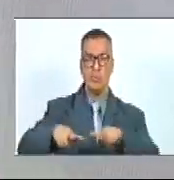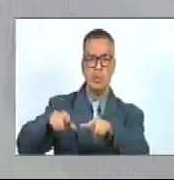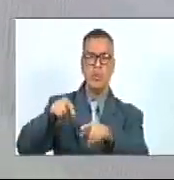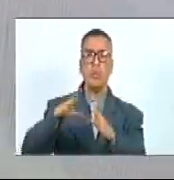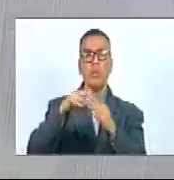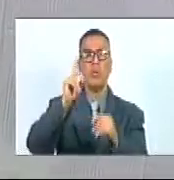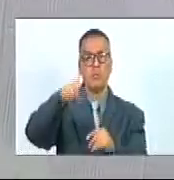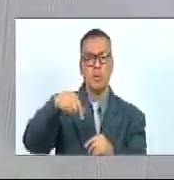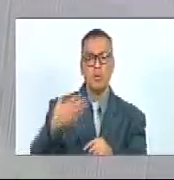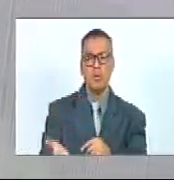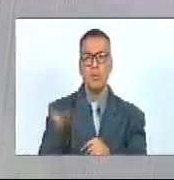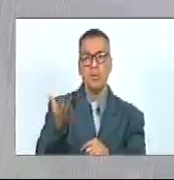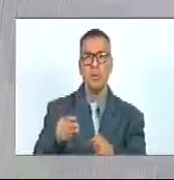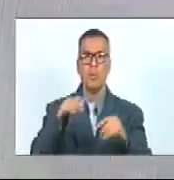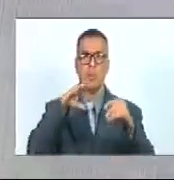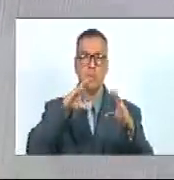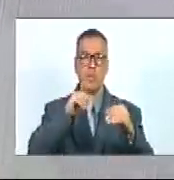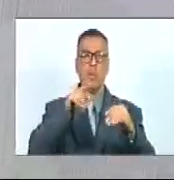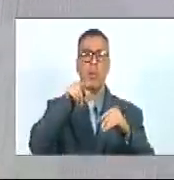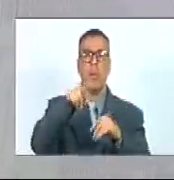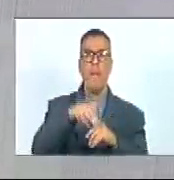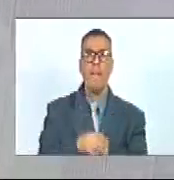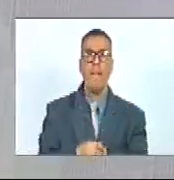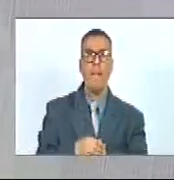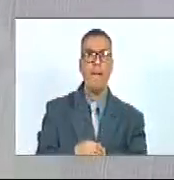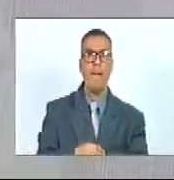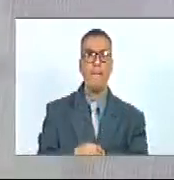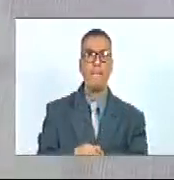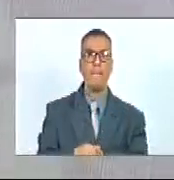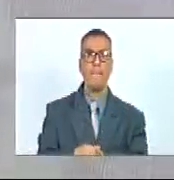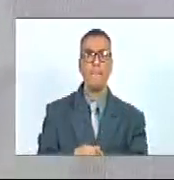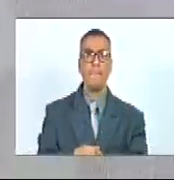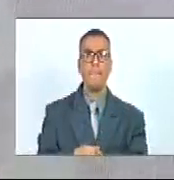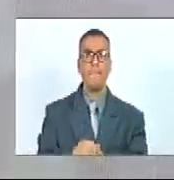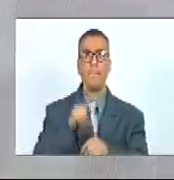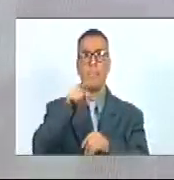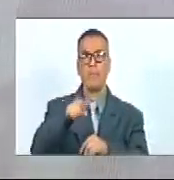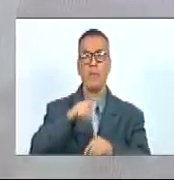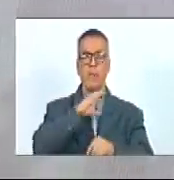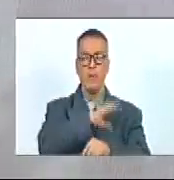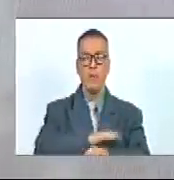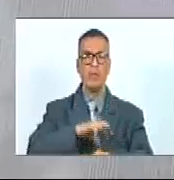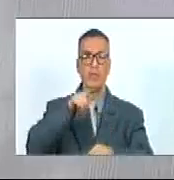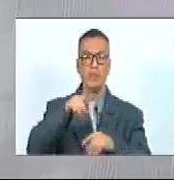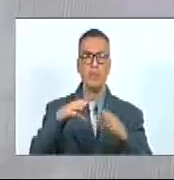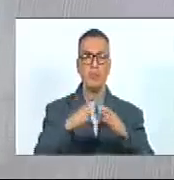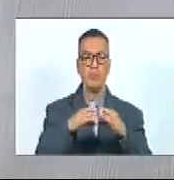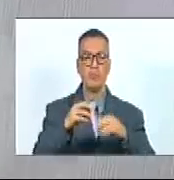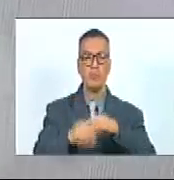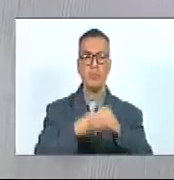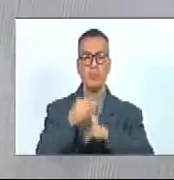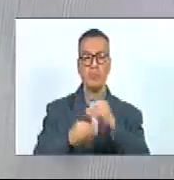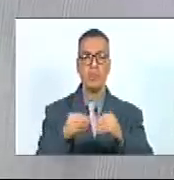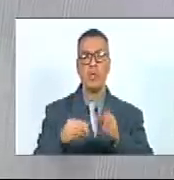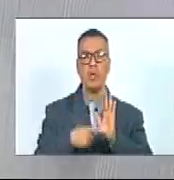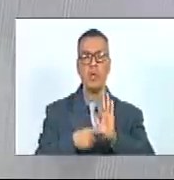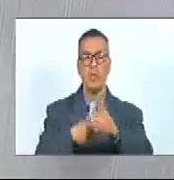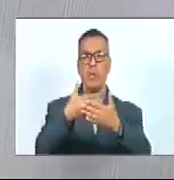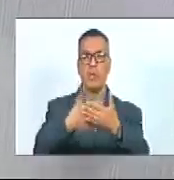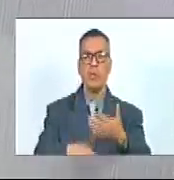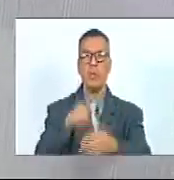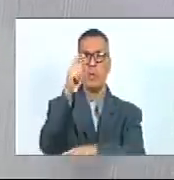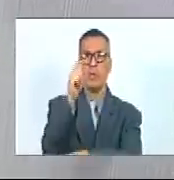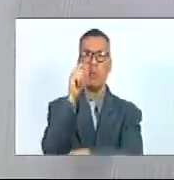importante hablar que precisamente este comité le enviaba a esta plenaria de